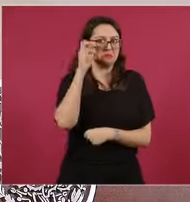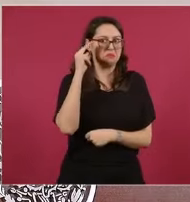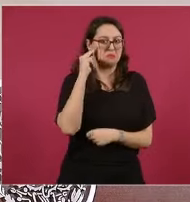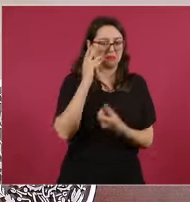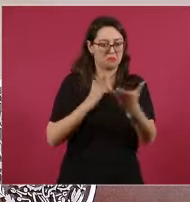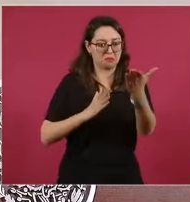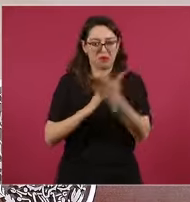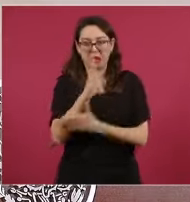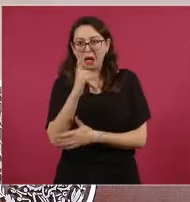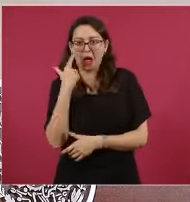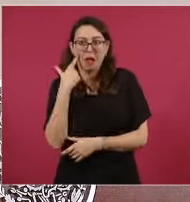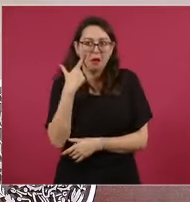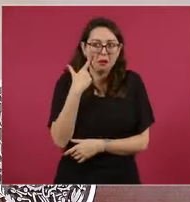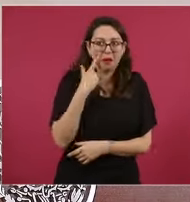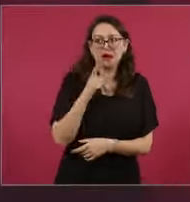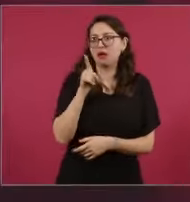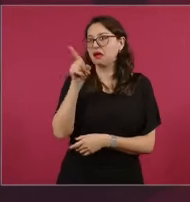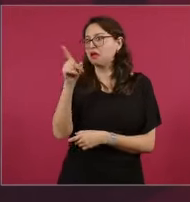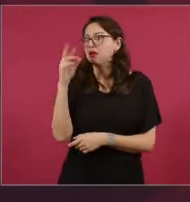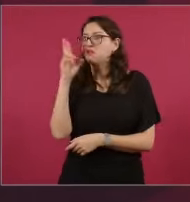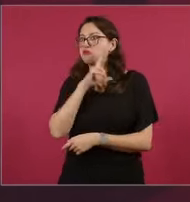ni a Rusia.